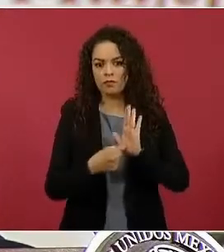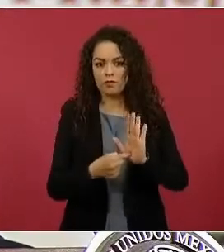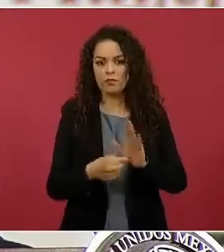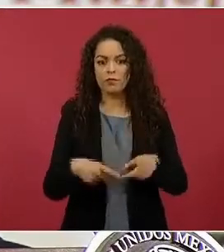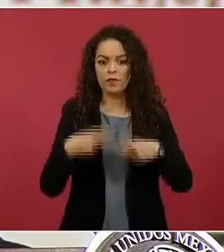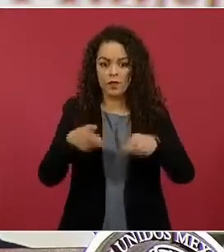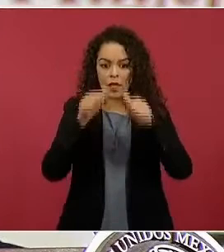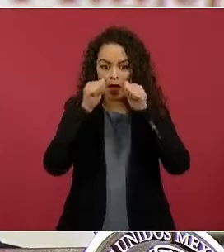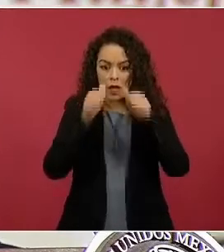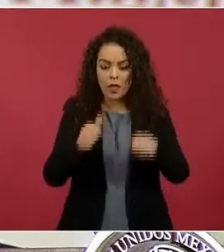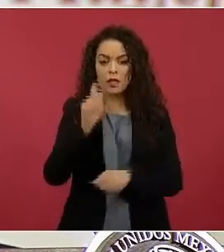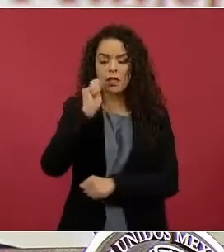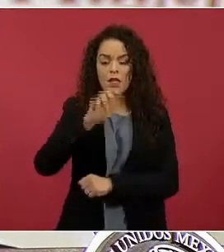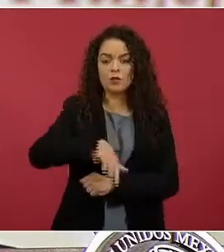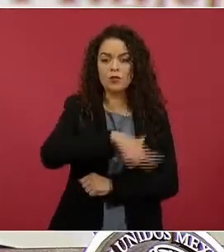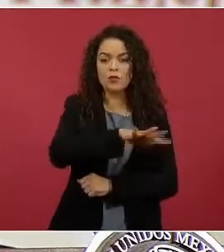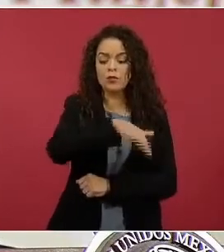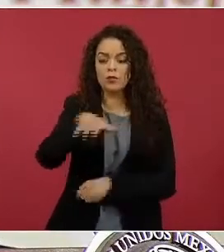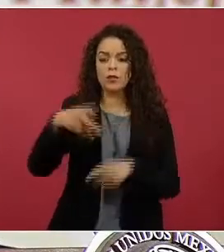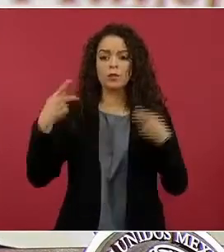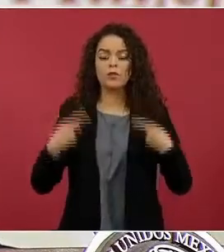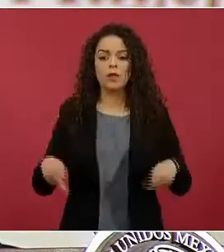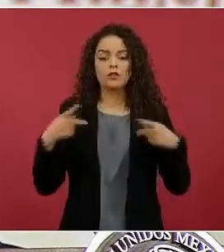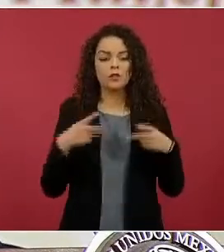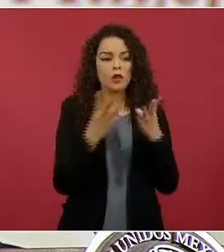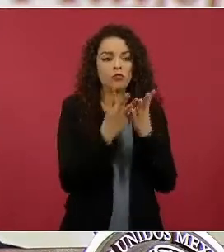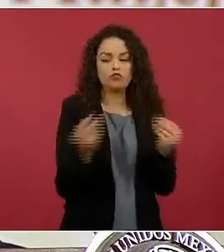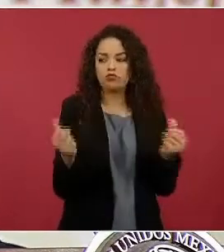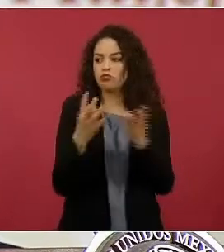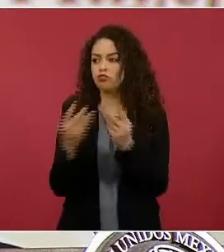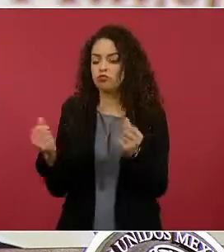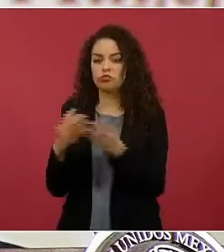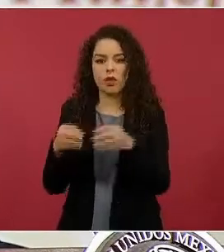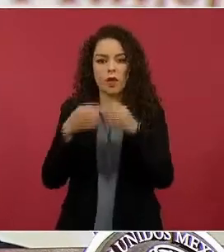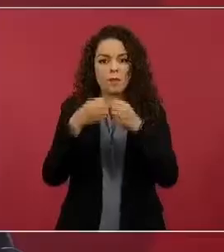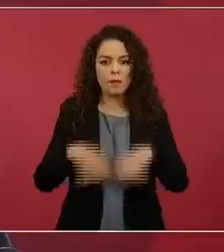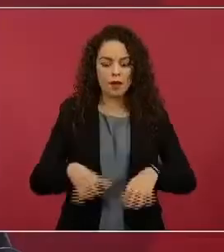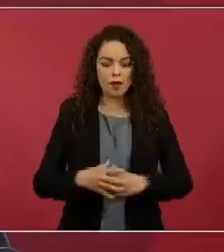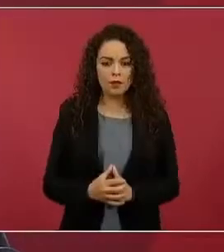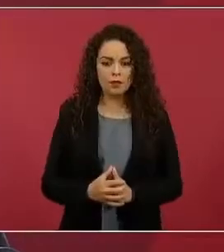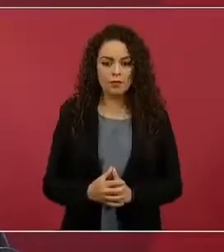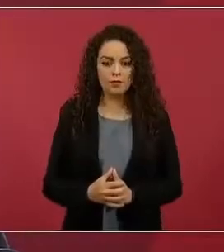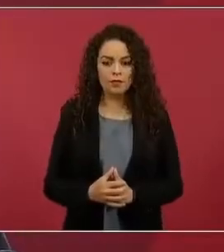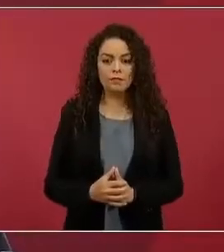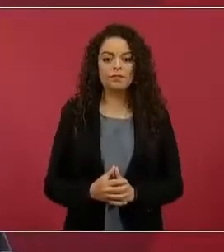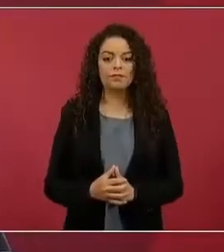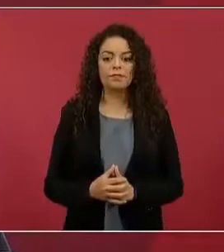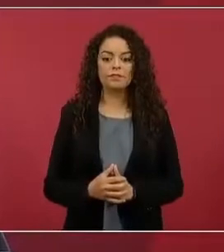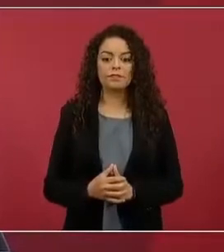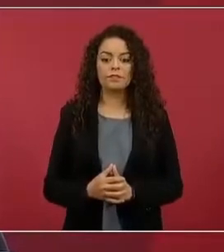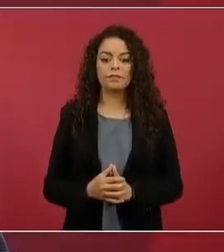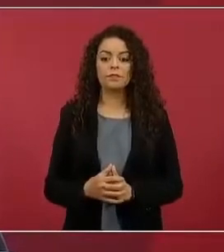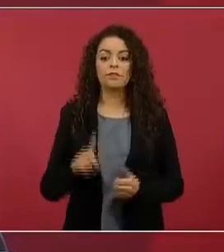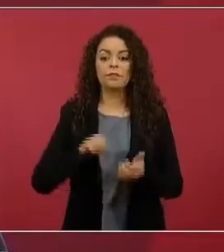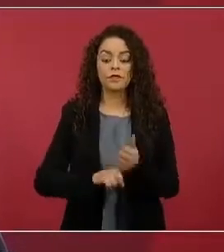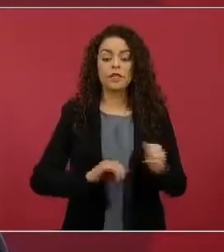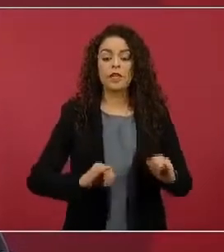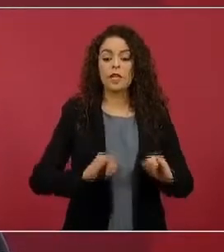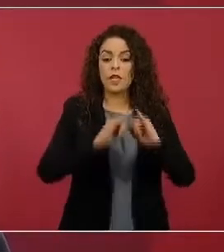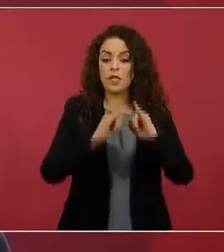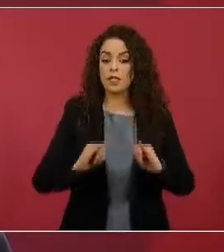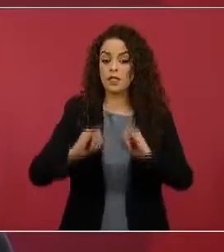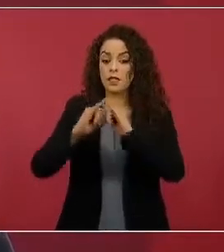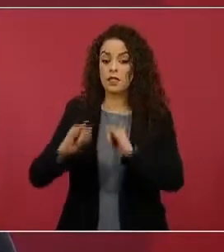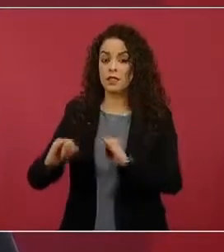de búsqueda, identificación de las personas desaparecidas, en la construcción de nuestras capacidades institucionales